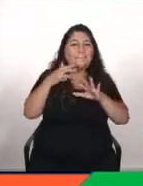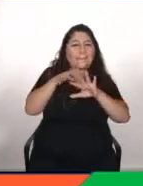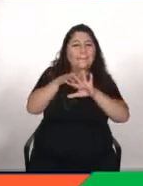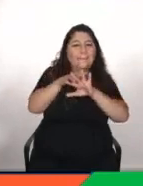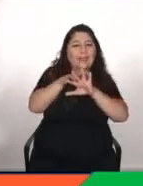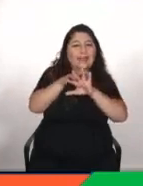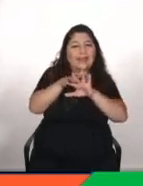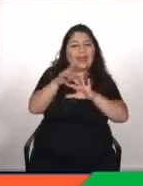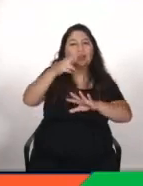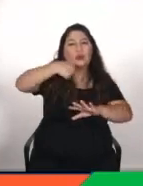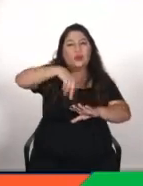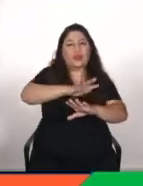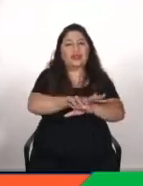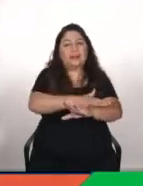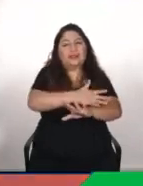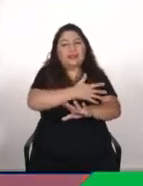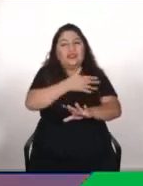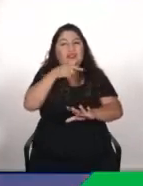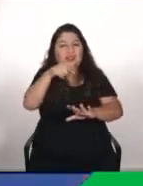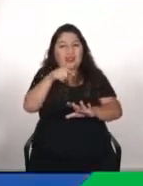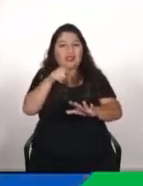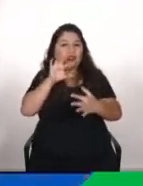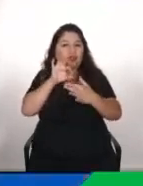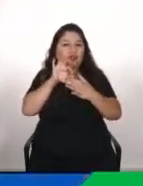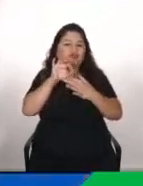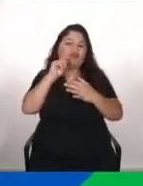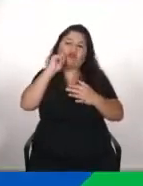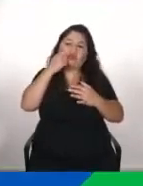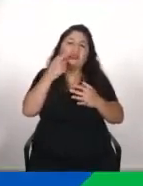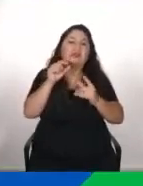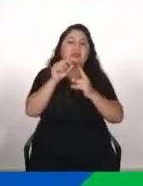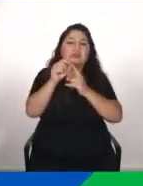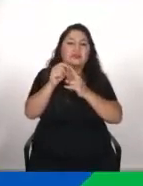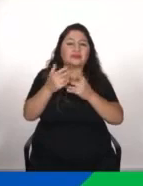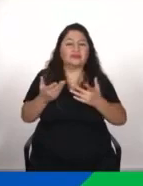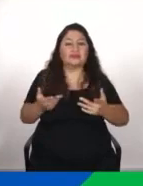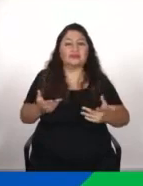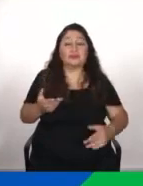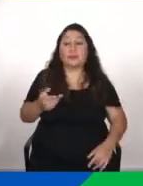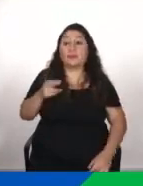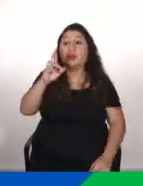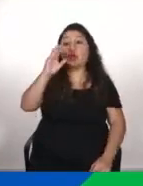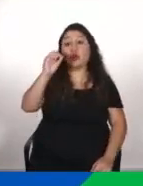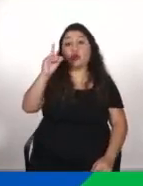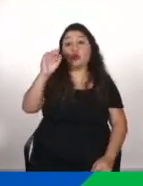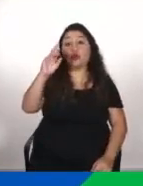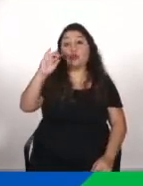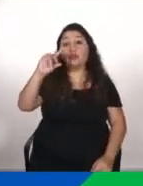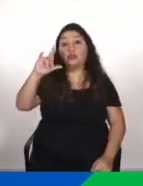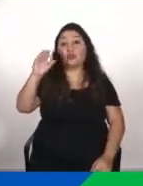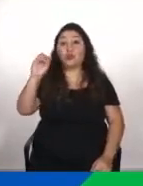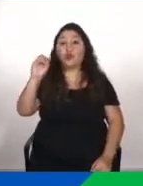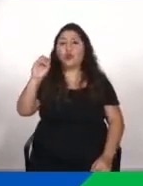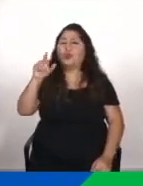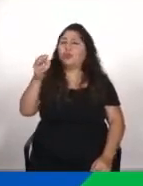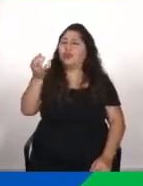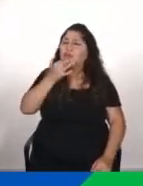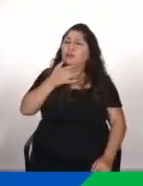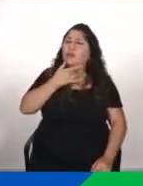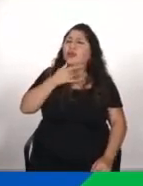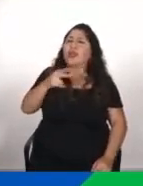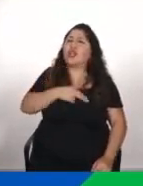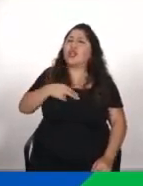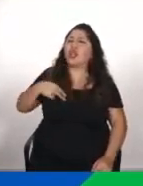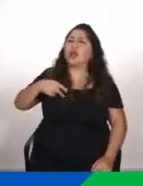conceptos perfecto oye también Rodrigo Corbalán nos pregunta por qué el nombre del canal es dot csv que nos contara